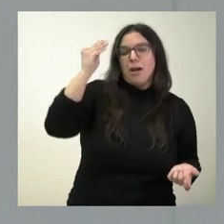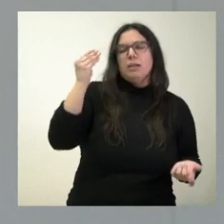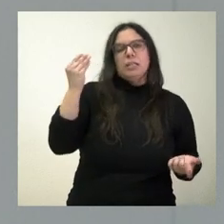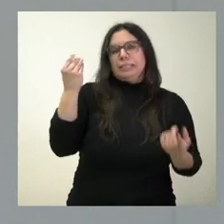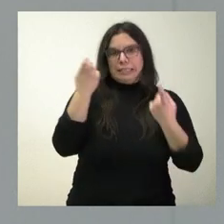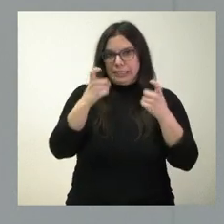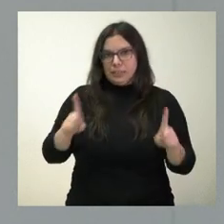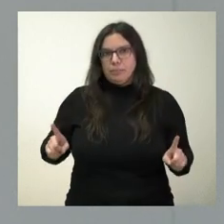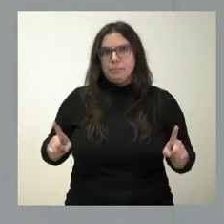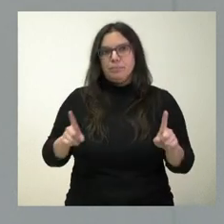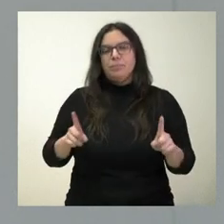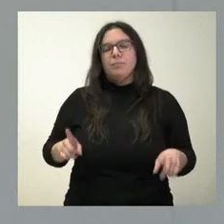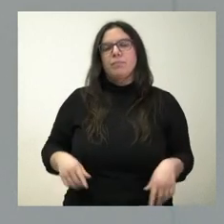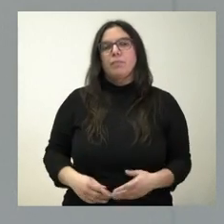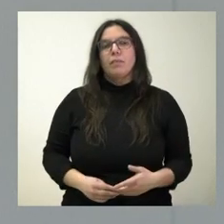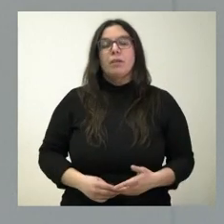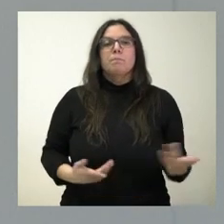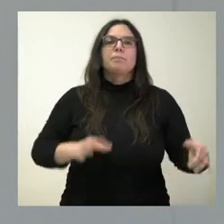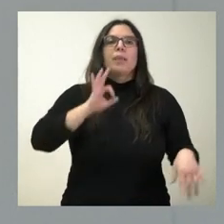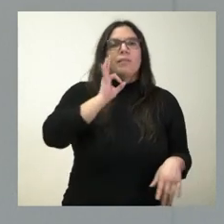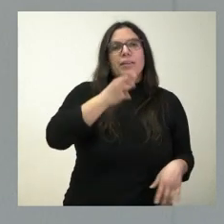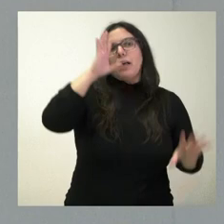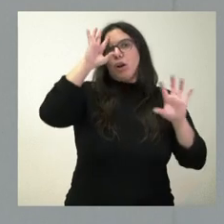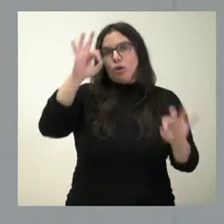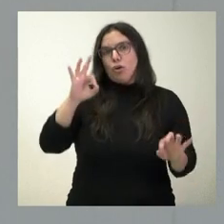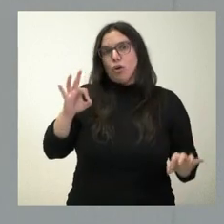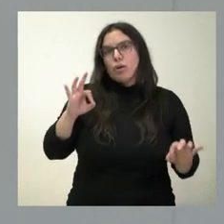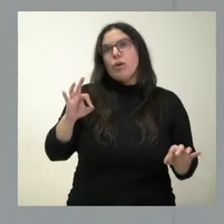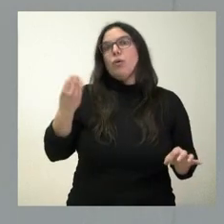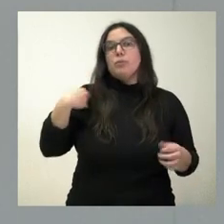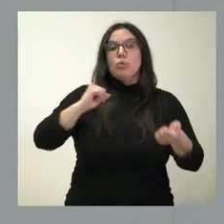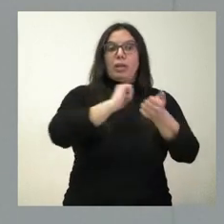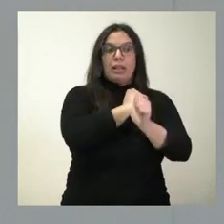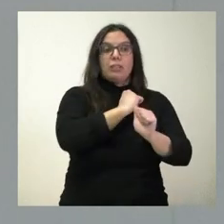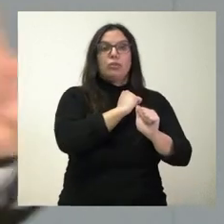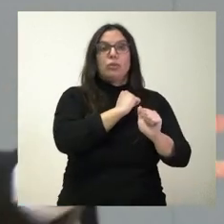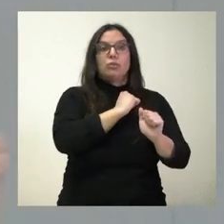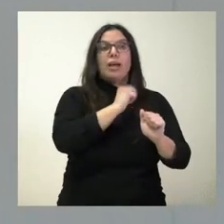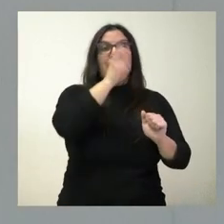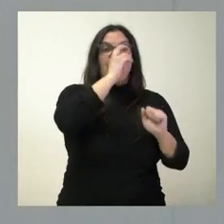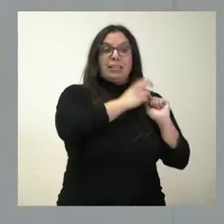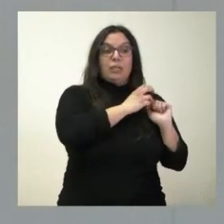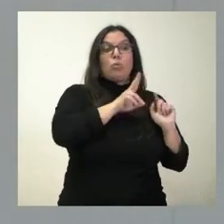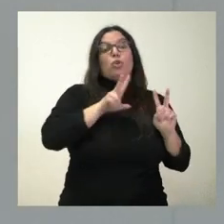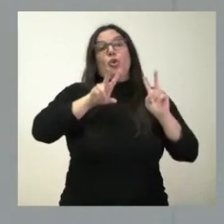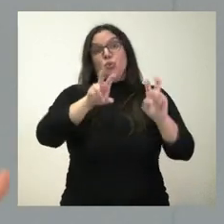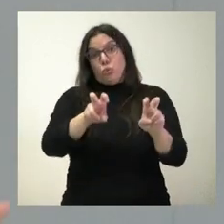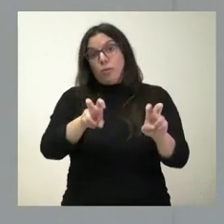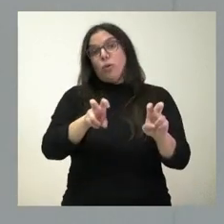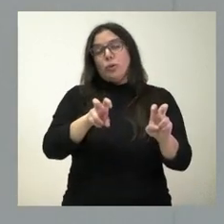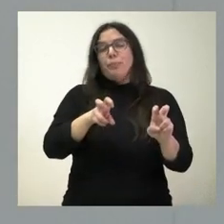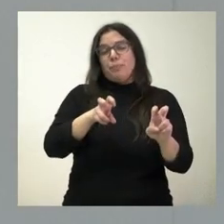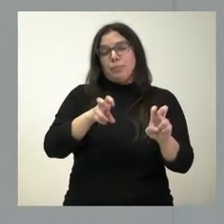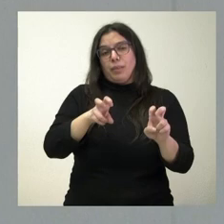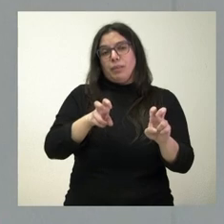los tipos de interés de forma relevante. Sí que es verdad que, lógicamente, a medida que venzan los créditos vigentes, pues iremos a los nuevos tipos de interés y tendrá un impacto sobre